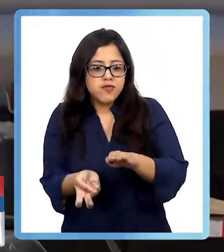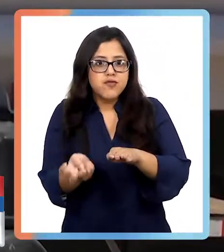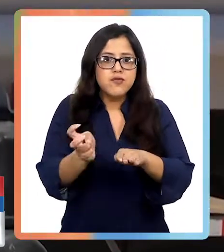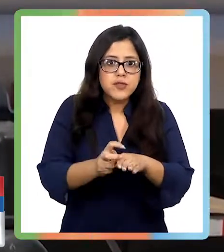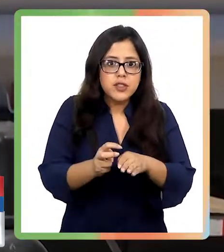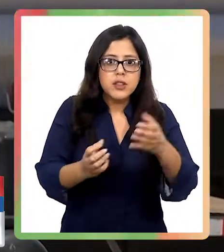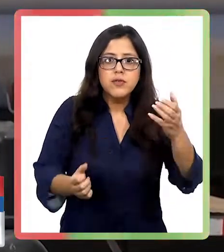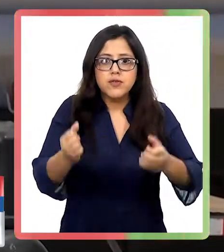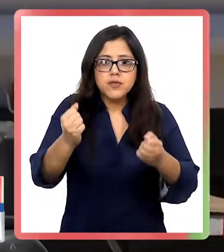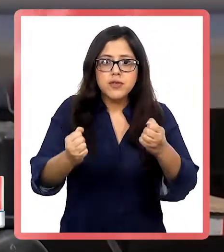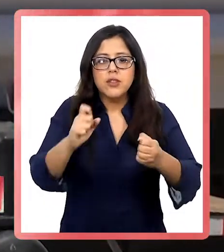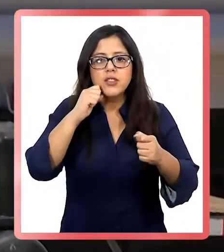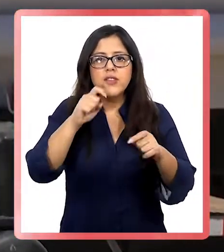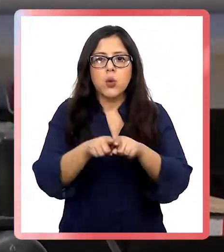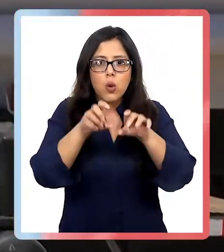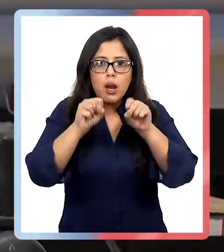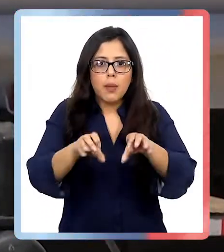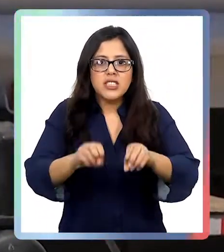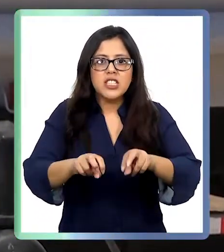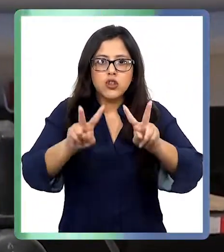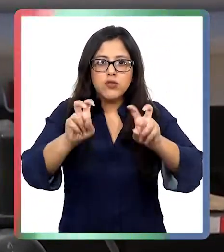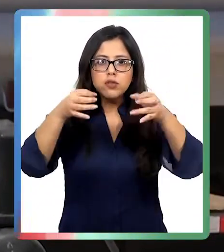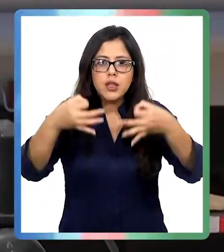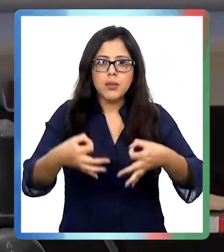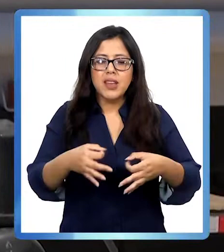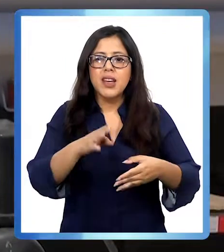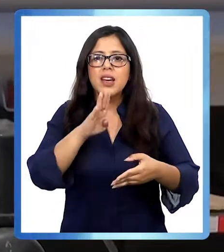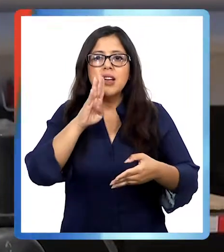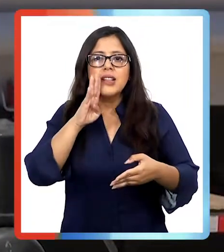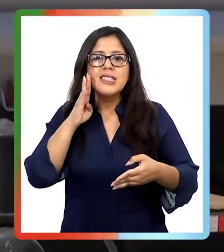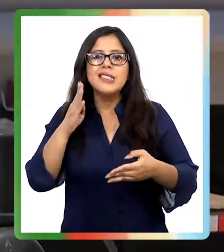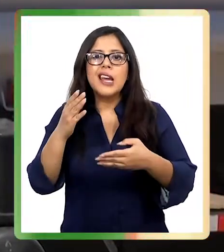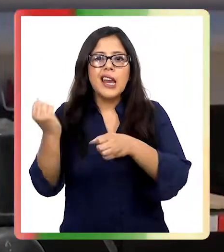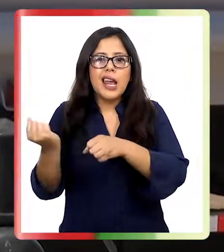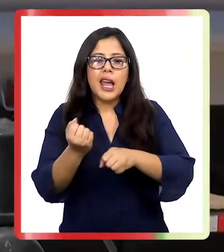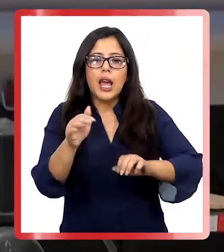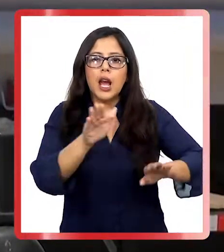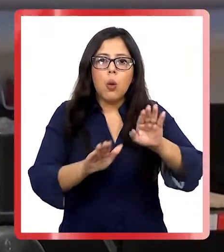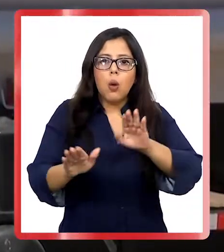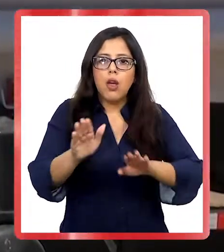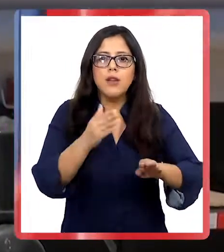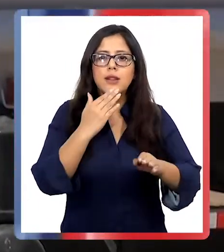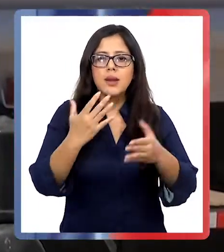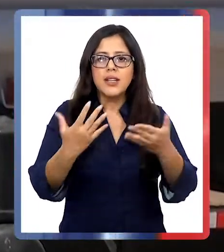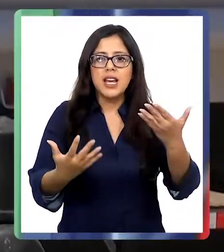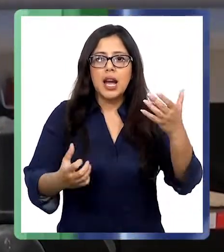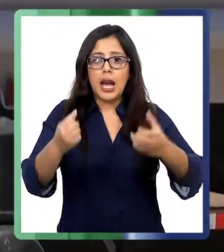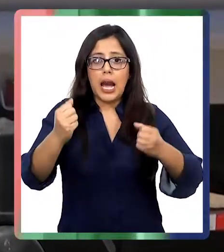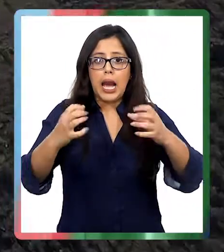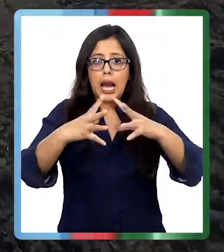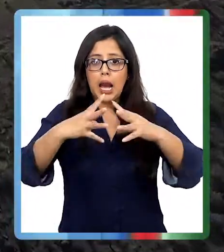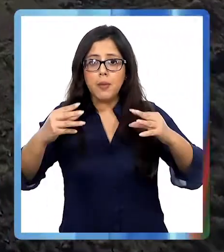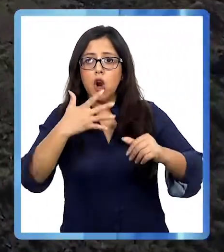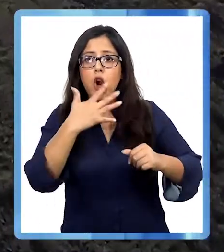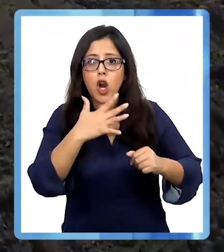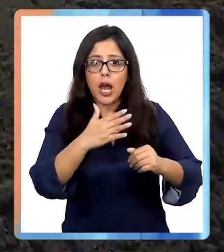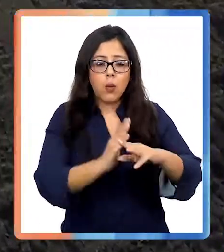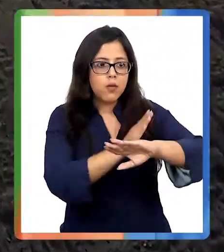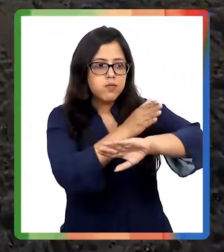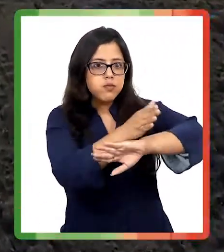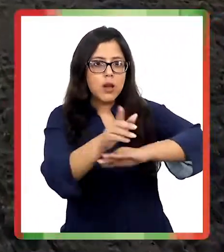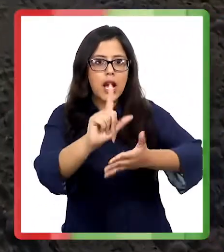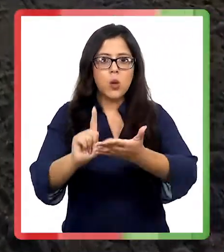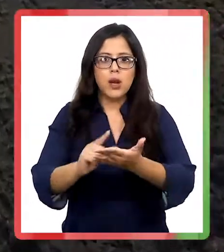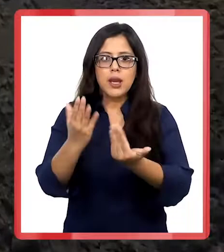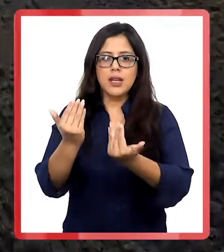suman arriba de estos camiones reciban la capacitación pertinente en materia de higiene e inocuidad. Y esperamos que estos camiones lleguen con agua a